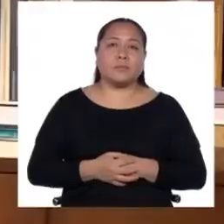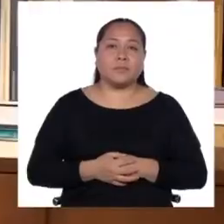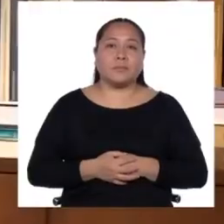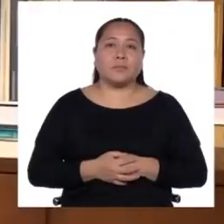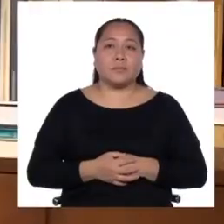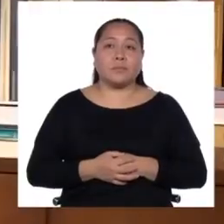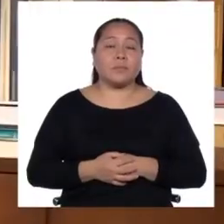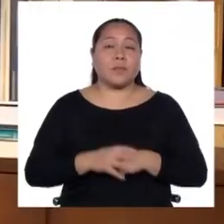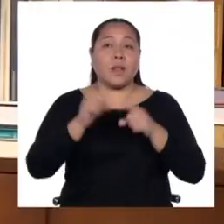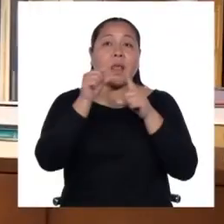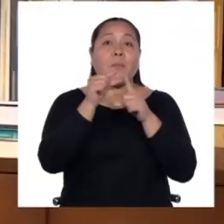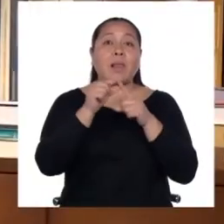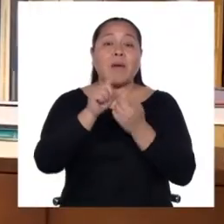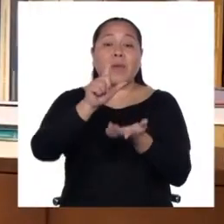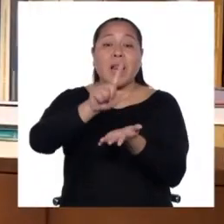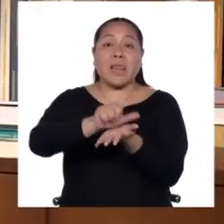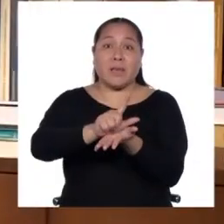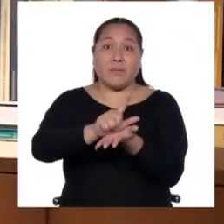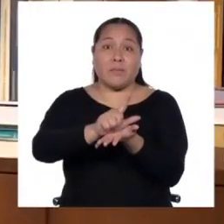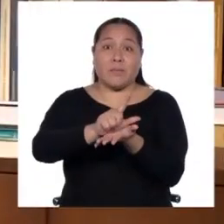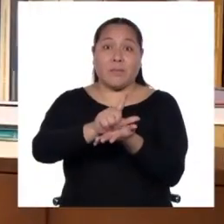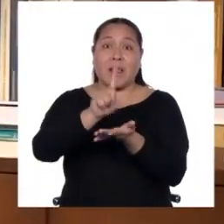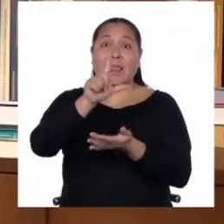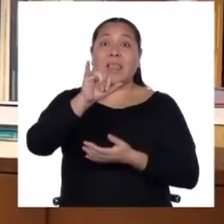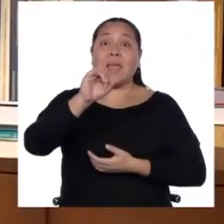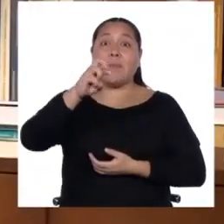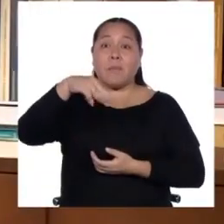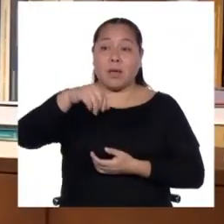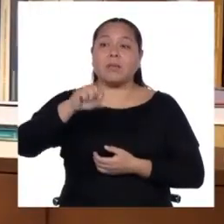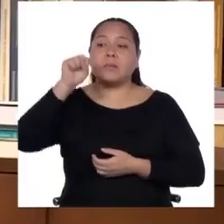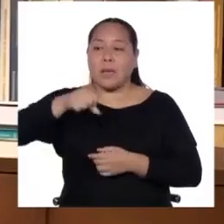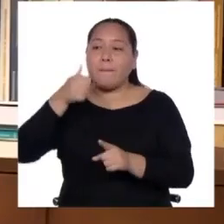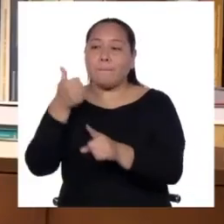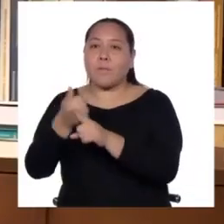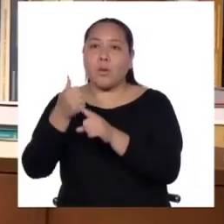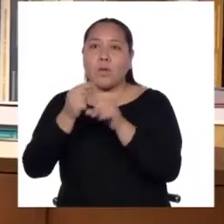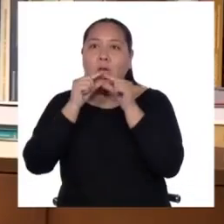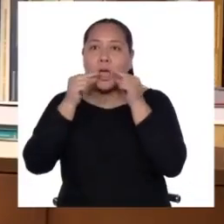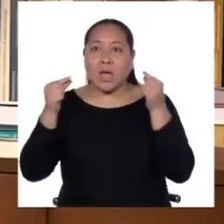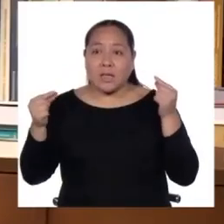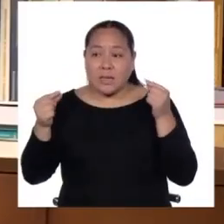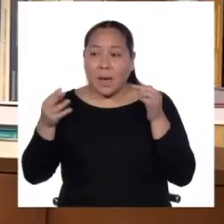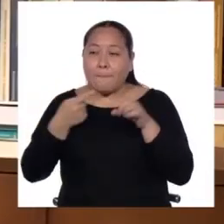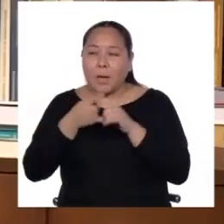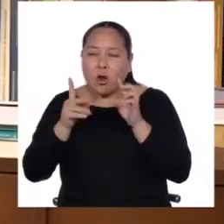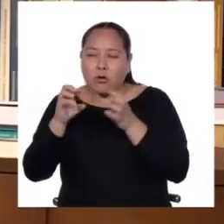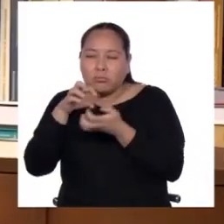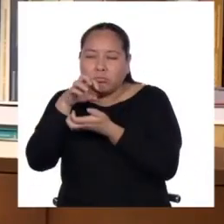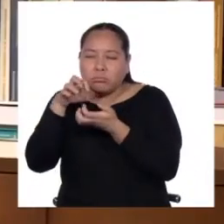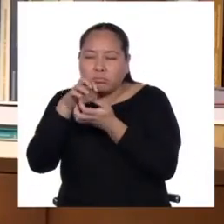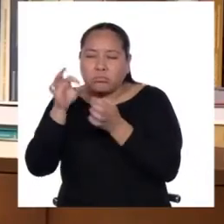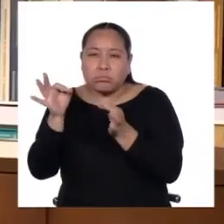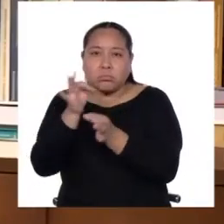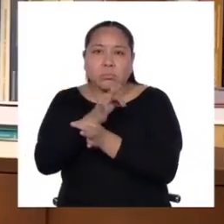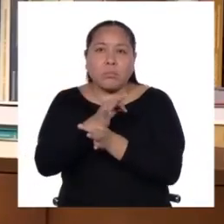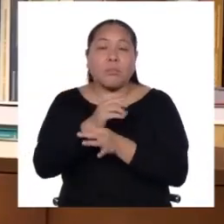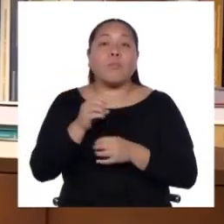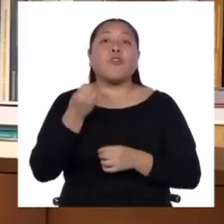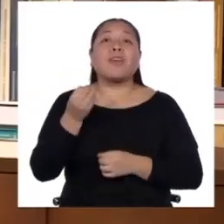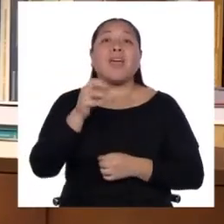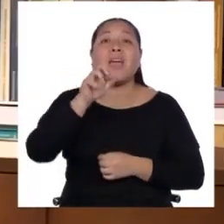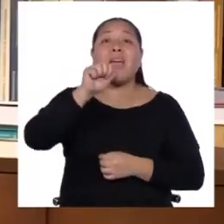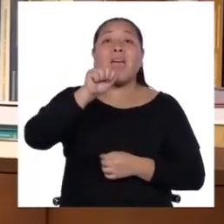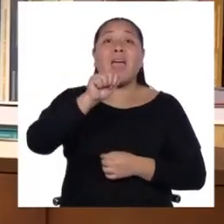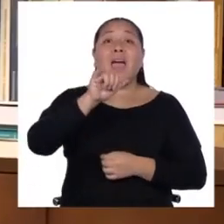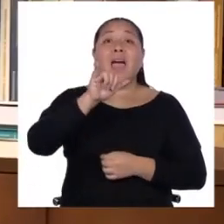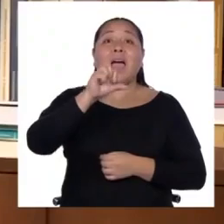La palabra lima es de origen quechua, ciertamente, pero está aymarizada. ¿Por qué? Porque la aymara tiene una regla muy interesante.